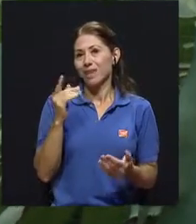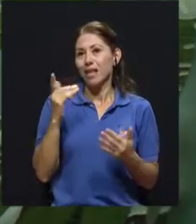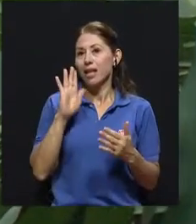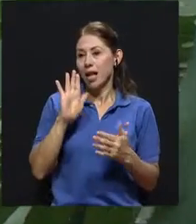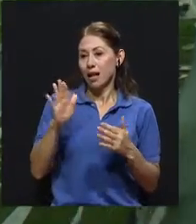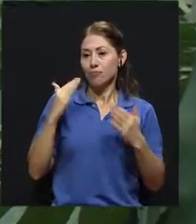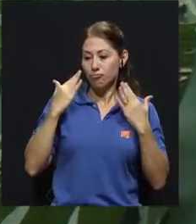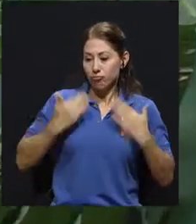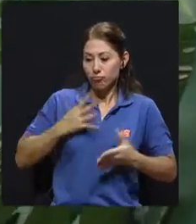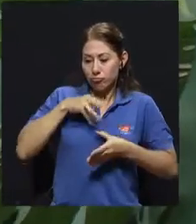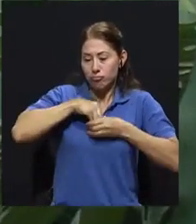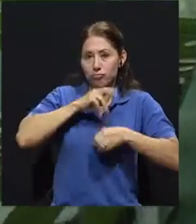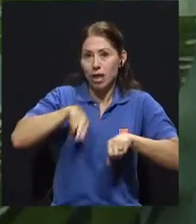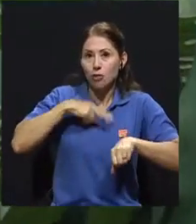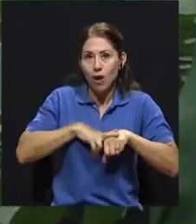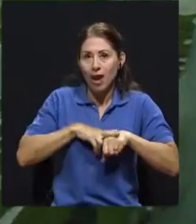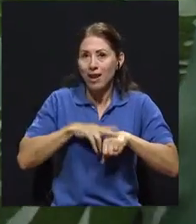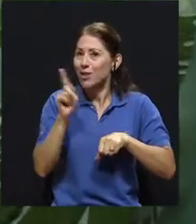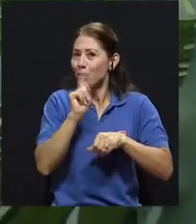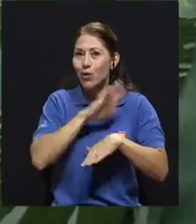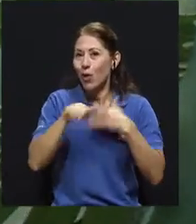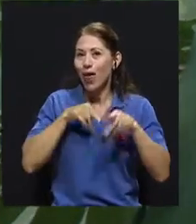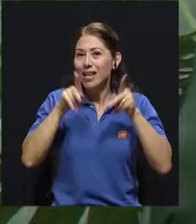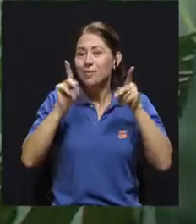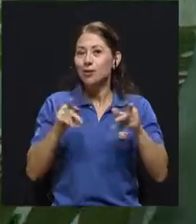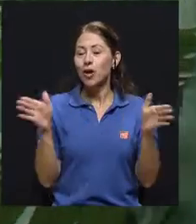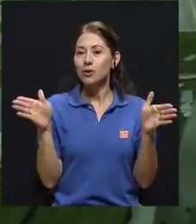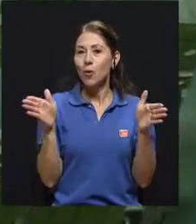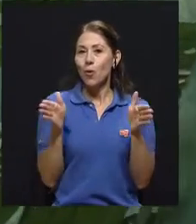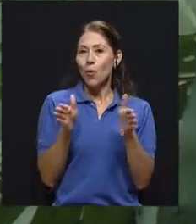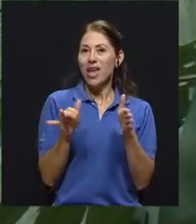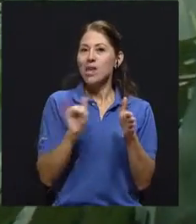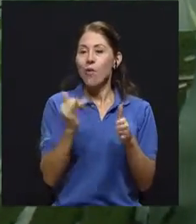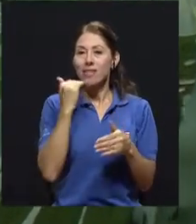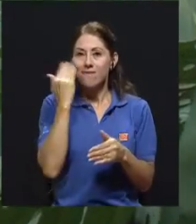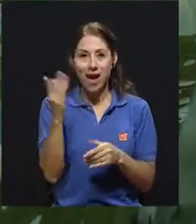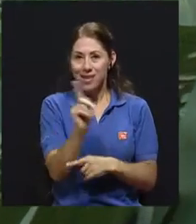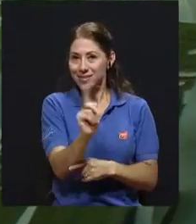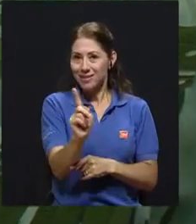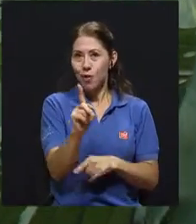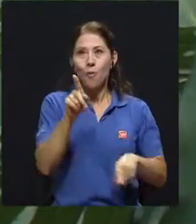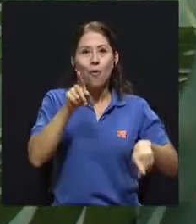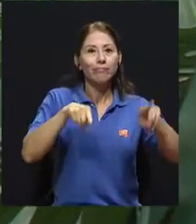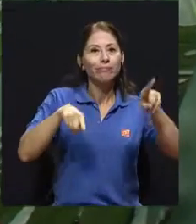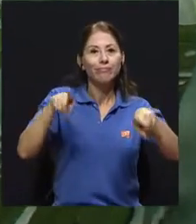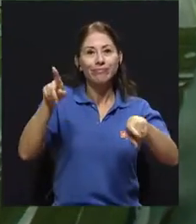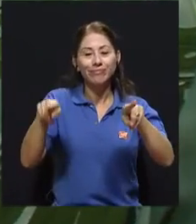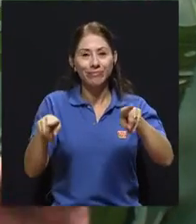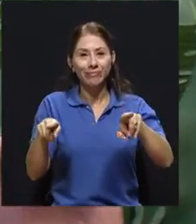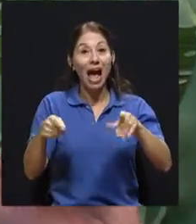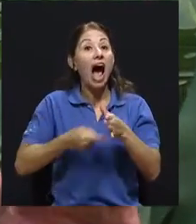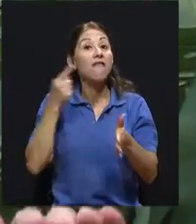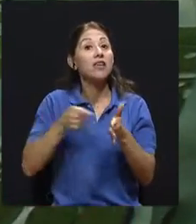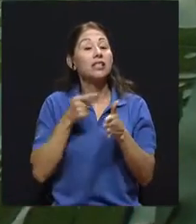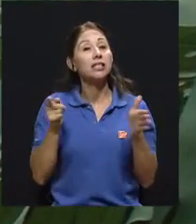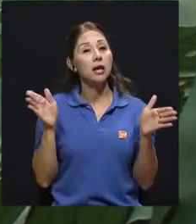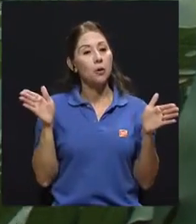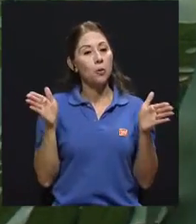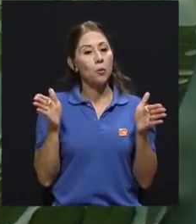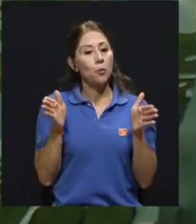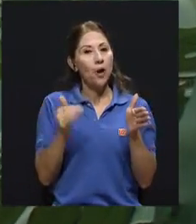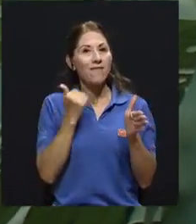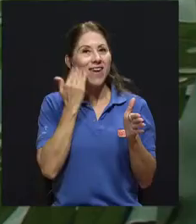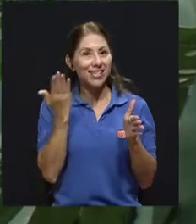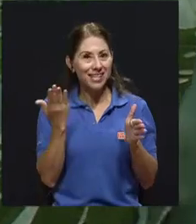van a bajar con la misma facilidad. En siempre el inicio, bajar de peso es más fácil, pero luego hay un, se